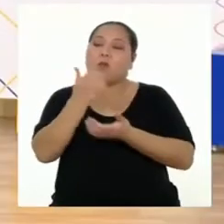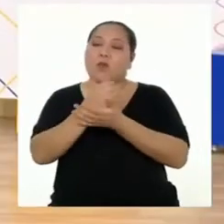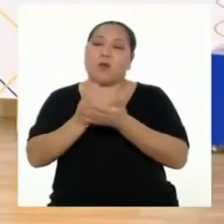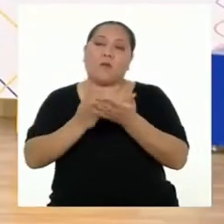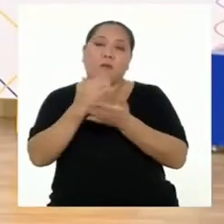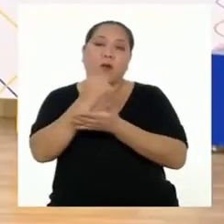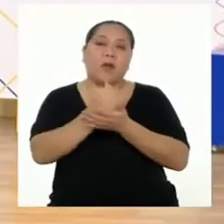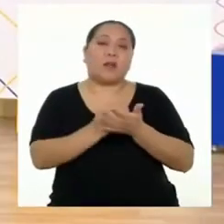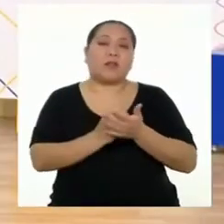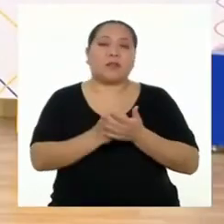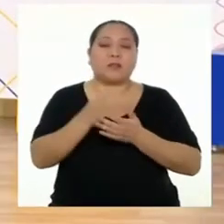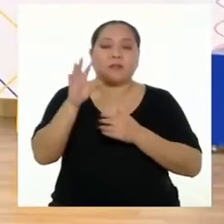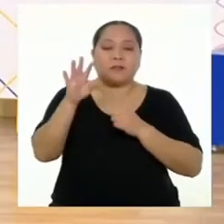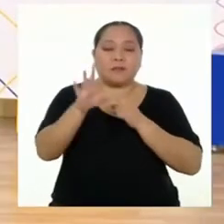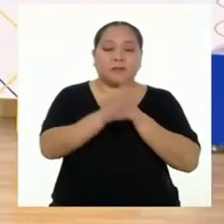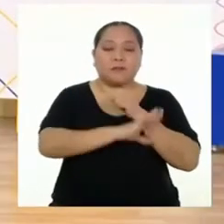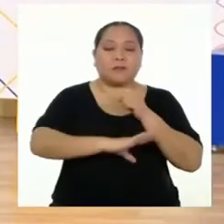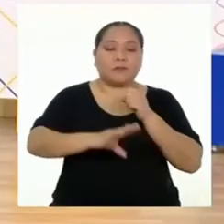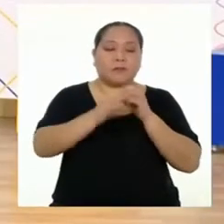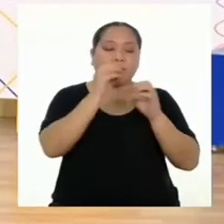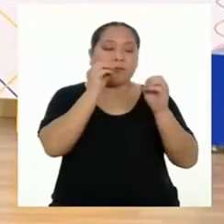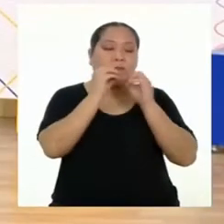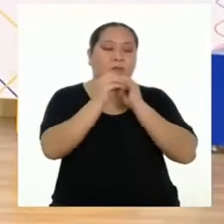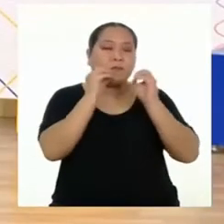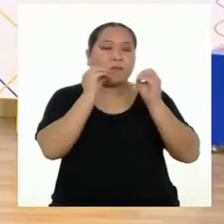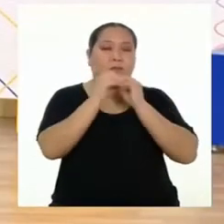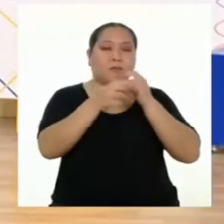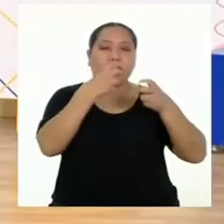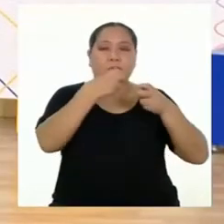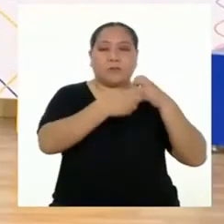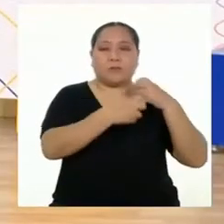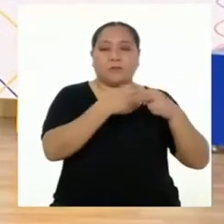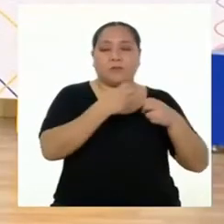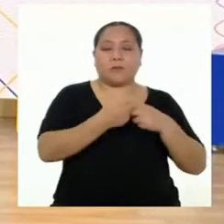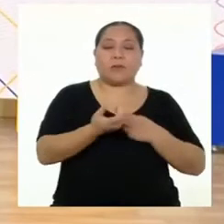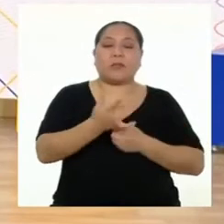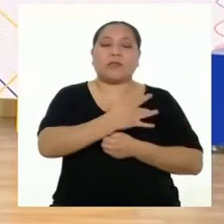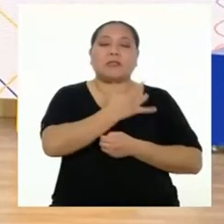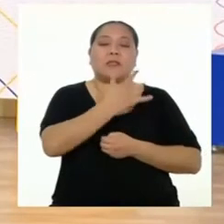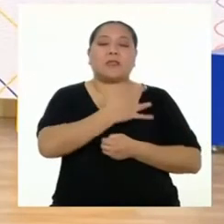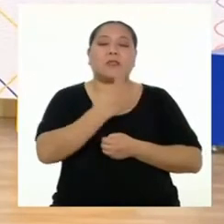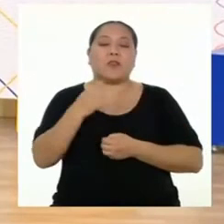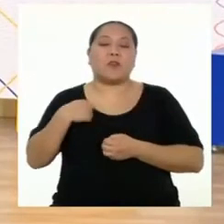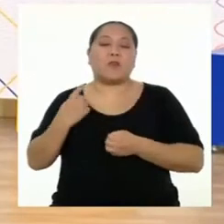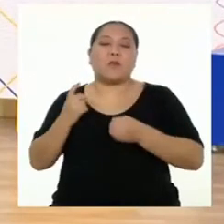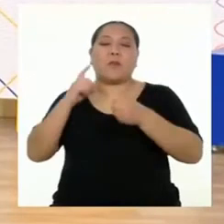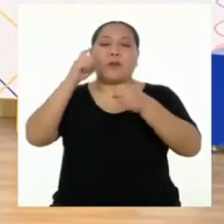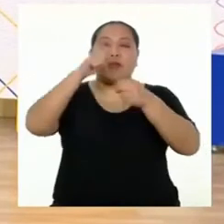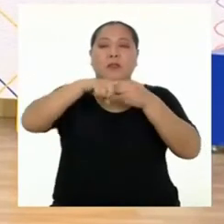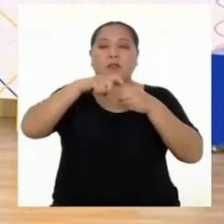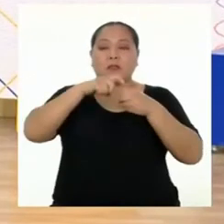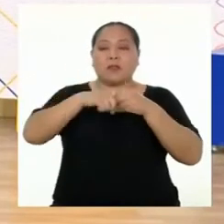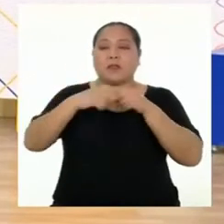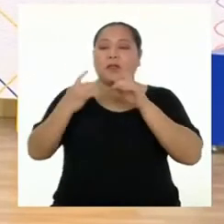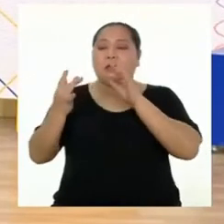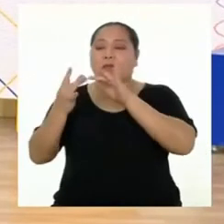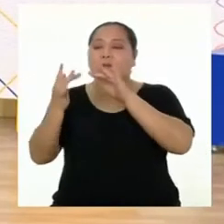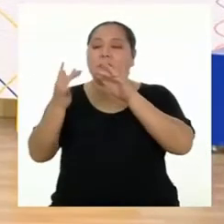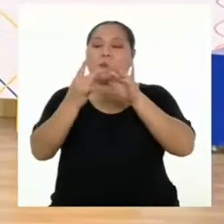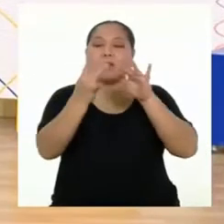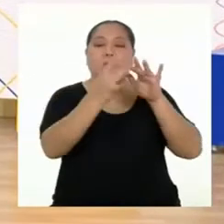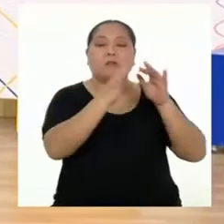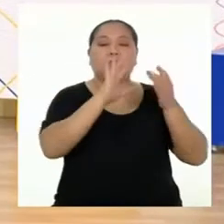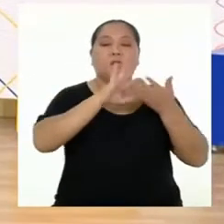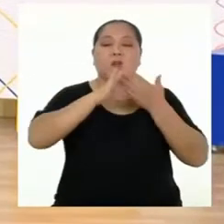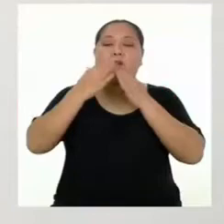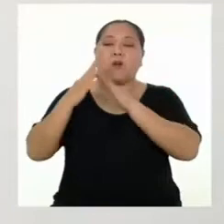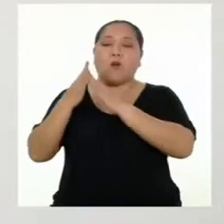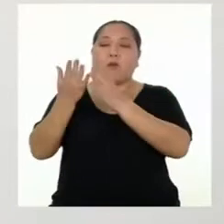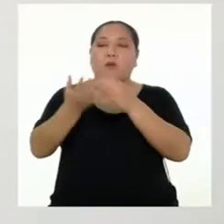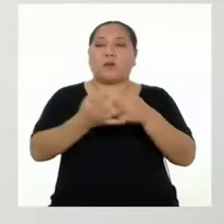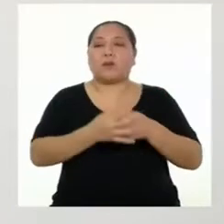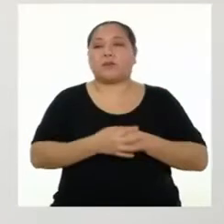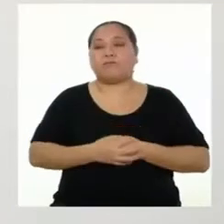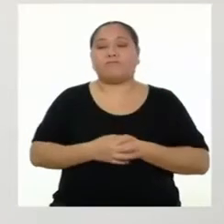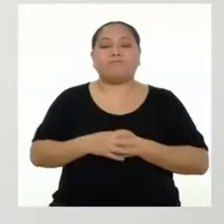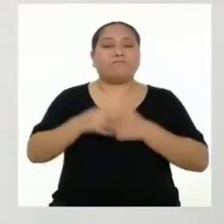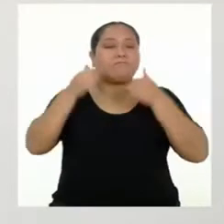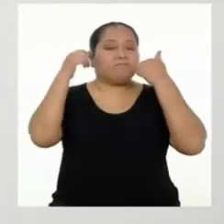En la base de la resolución de conflictos están el sentido de pertenencia y los vínculos que establecemos con nuestra comunidad.